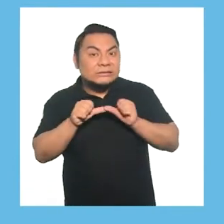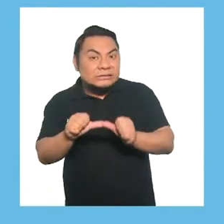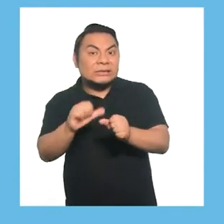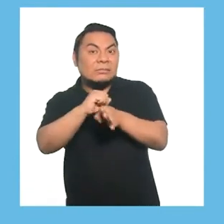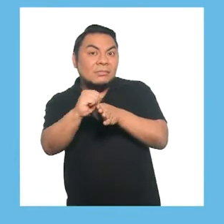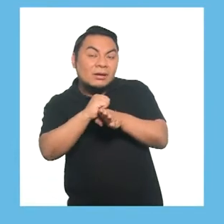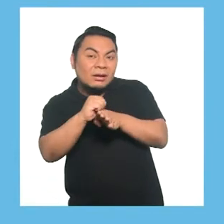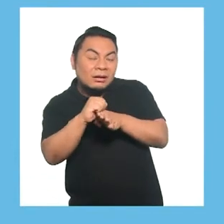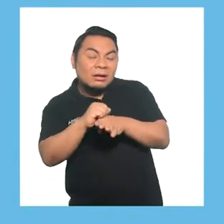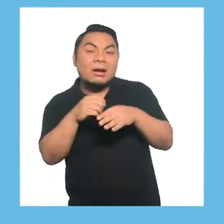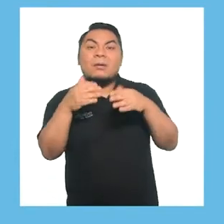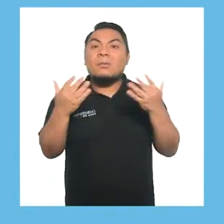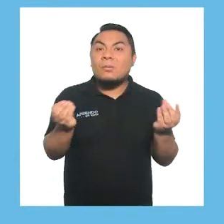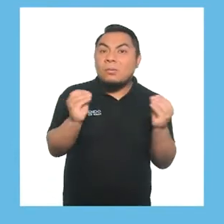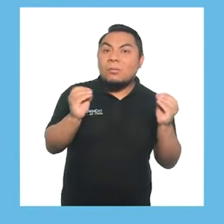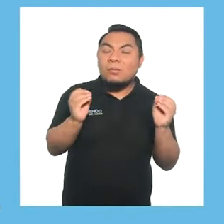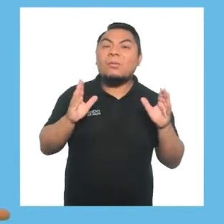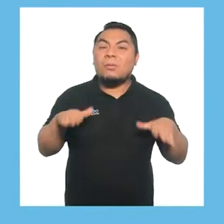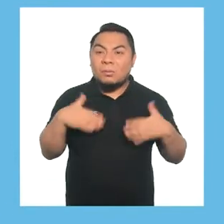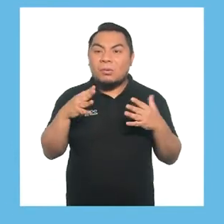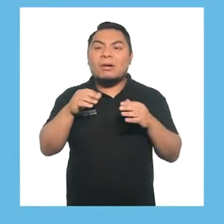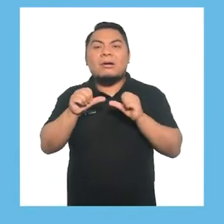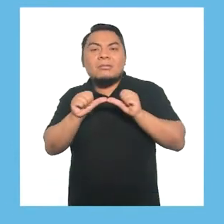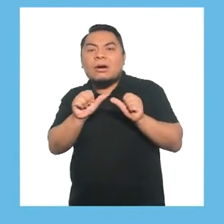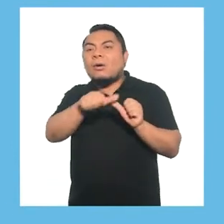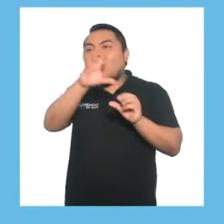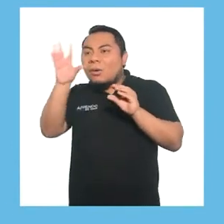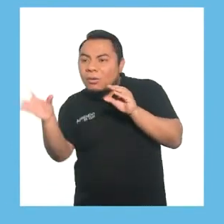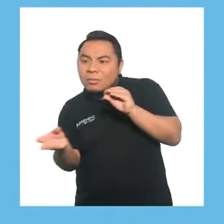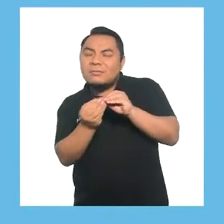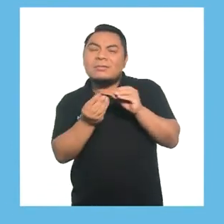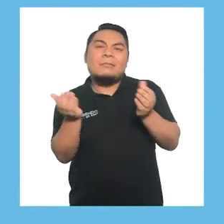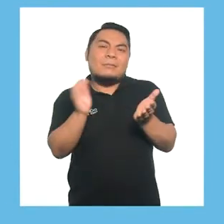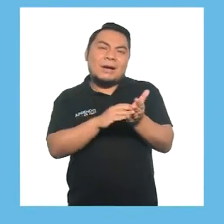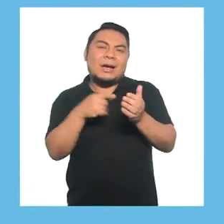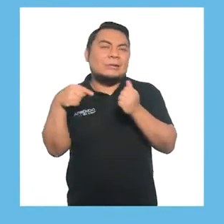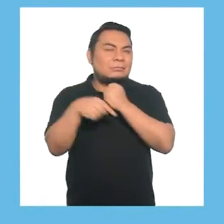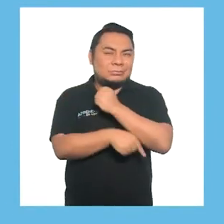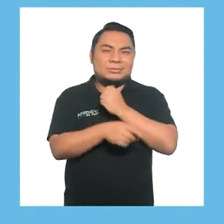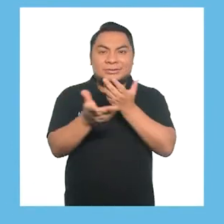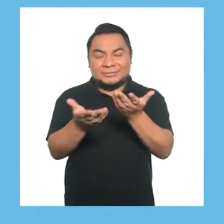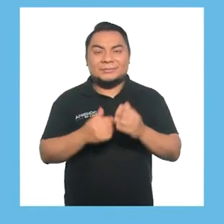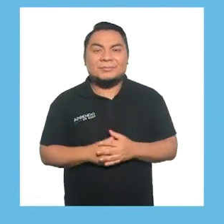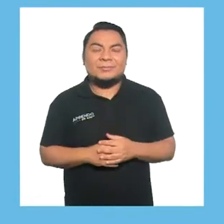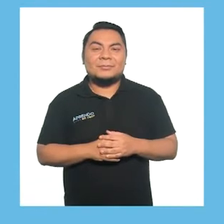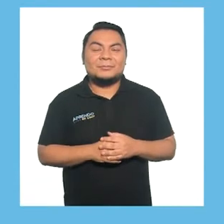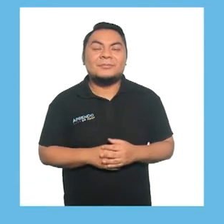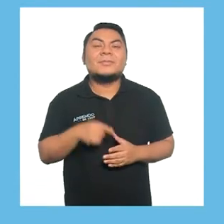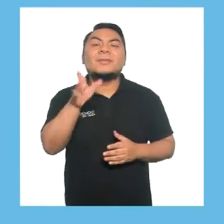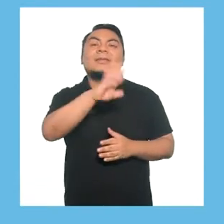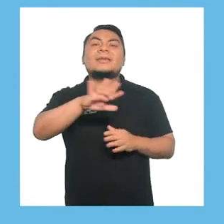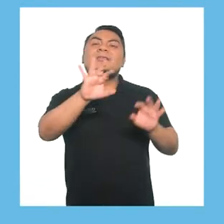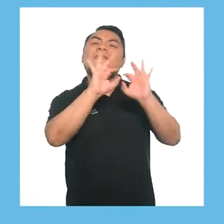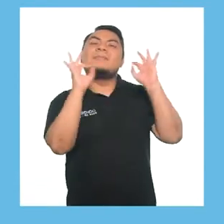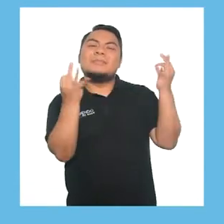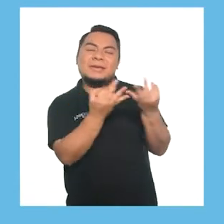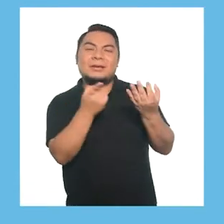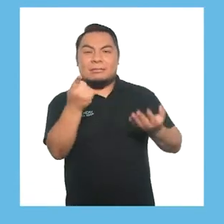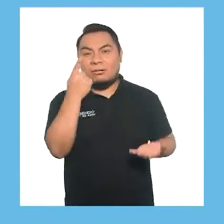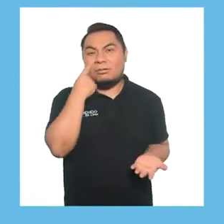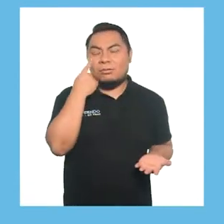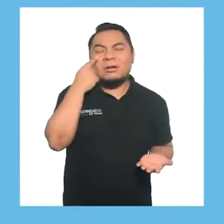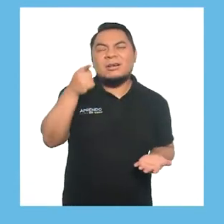seguir practicando la actividad o si podemos continuar con una actividad más retadora. Familias,